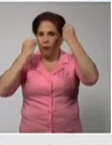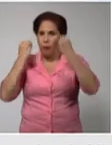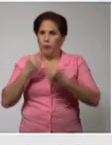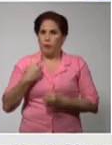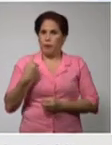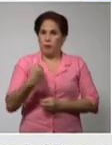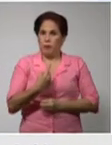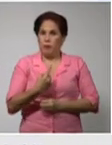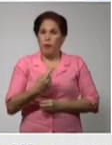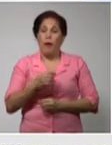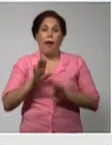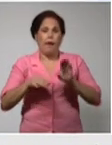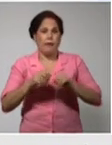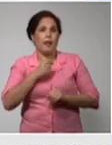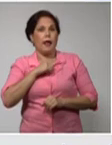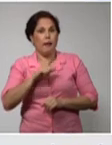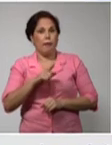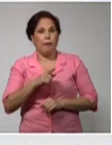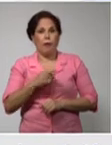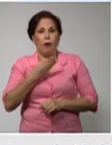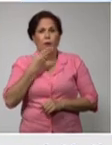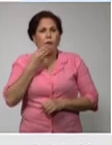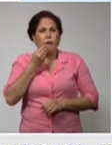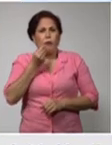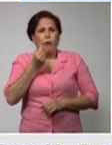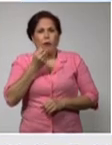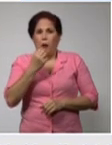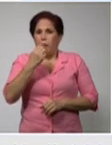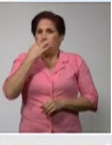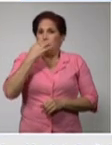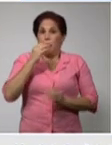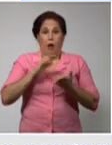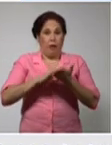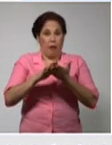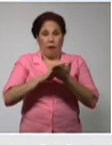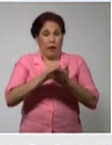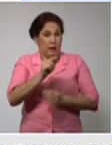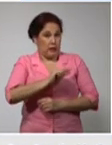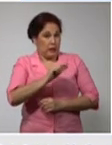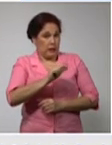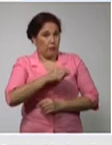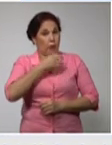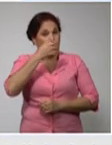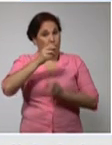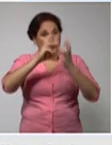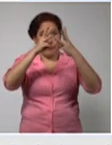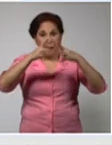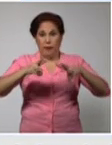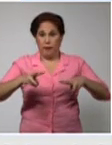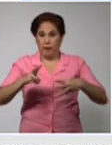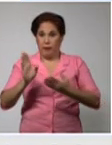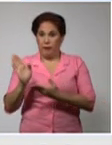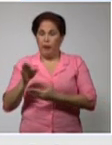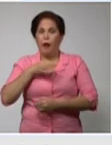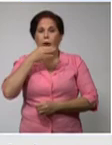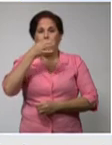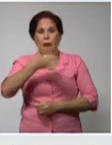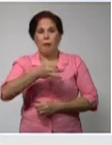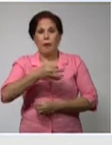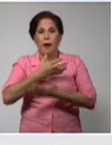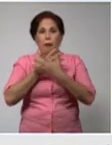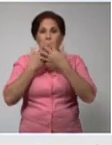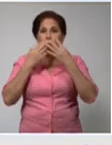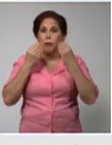de esos síntomas es la pérdida del olfato y estudios recientes aquí lo tenemos doctor hablan de que la pérdida del